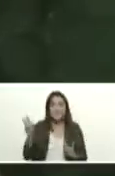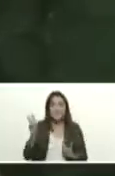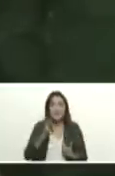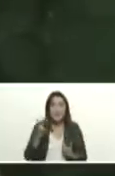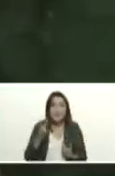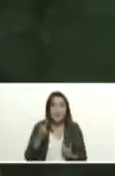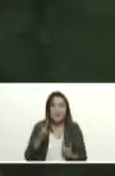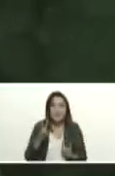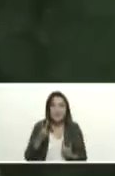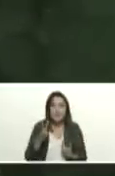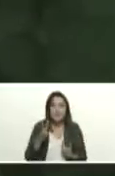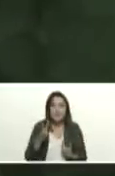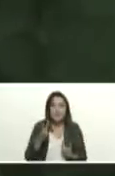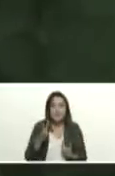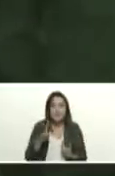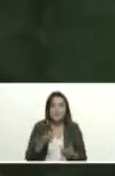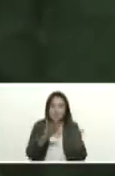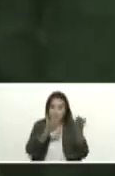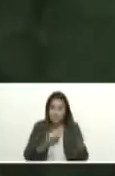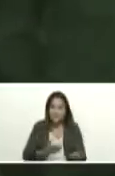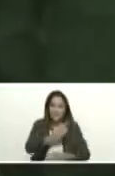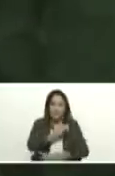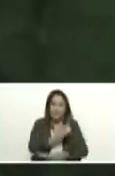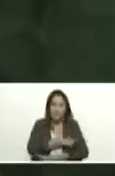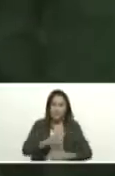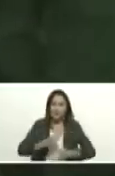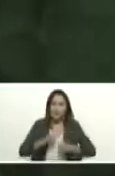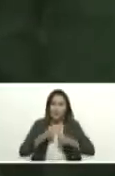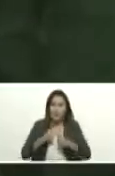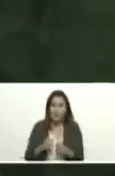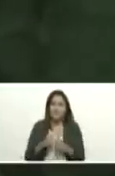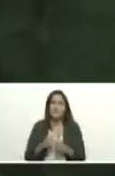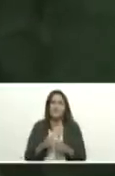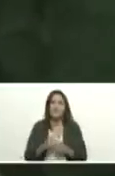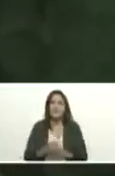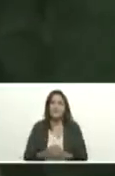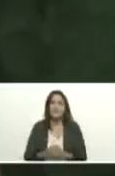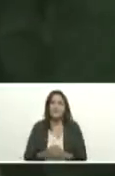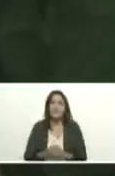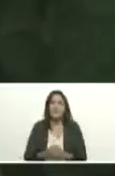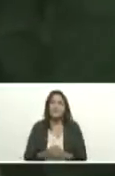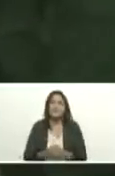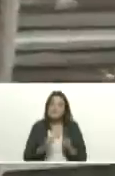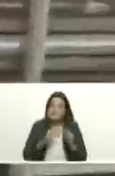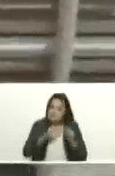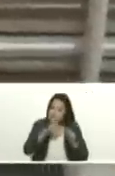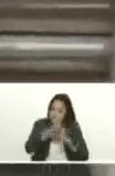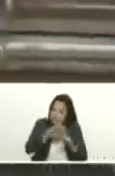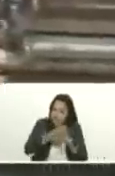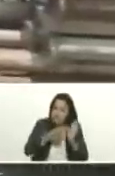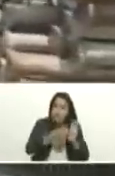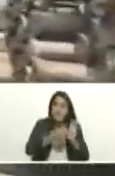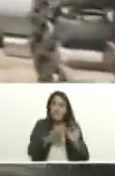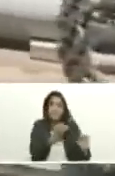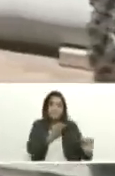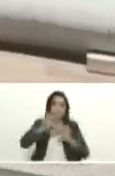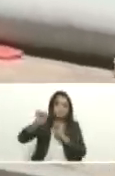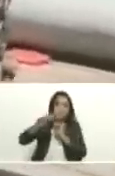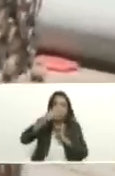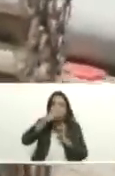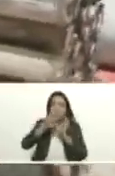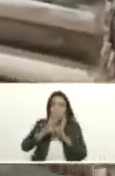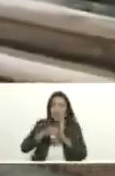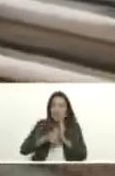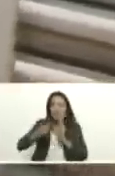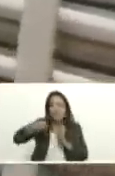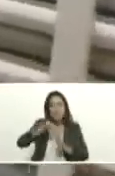nosotros destacamos su valentía presidente que se expresa una vez más en esta lucha frontal contra la corrupción nos sumamos a ella con pleno